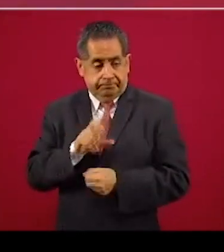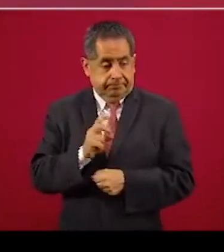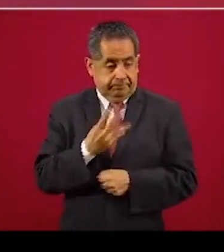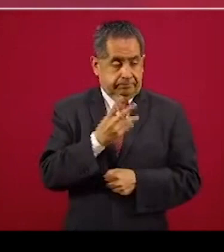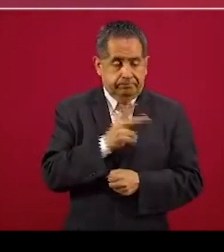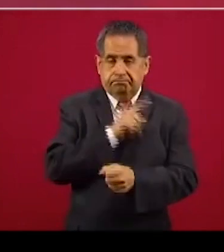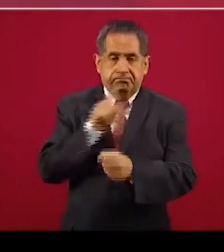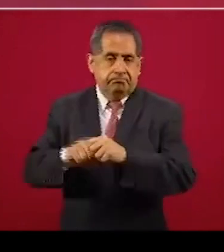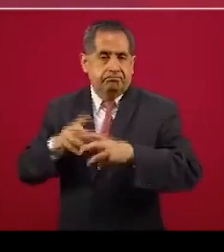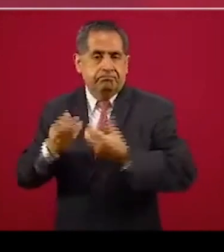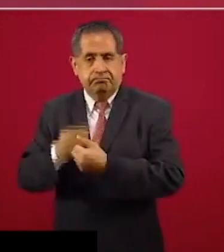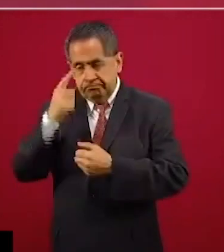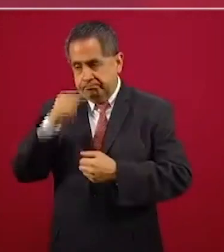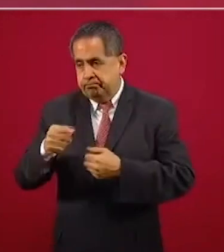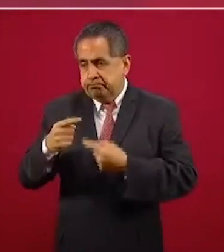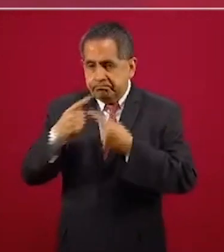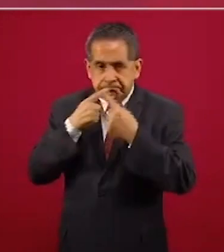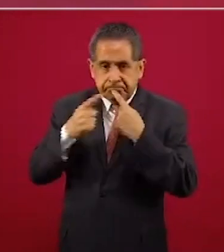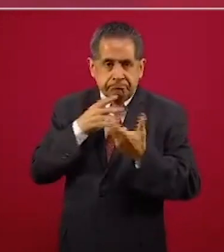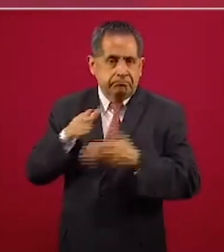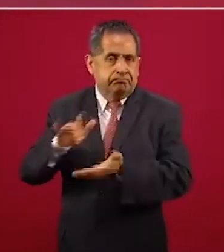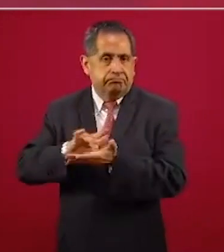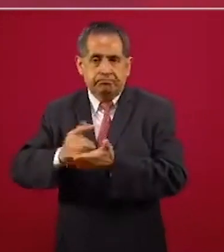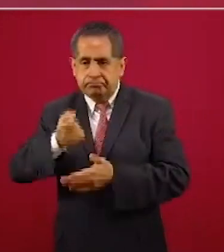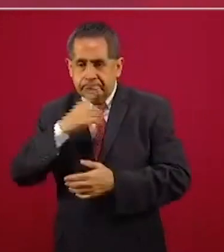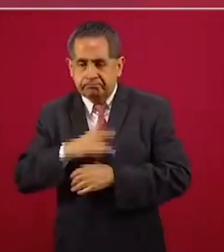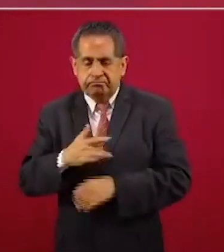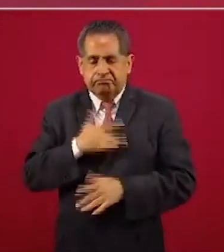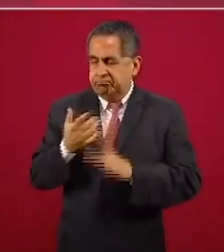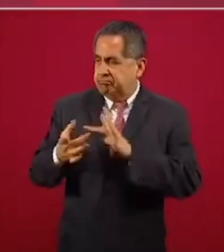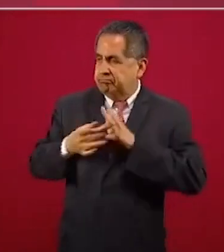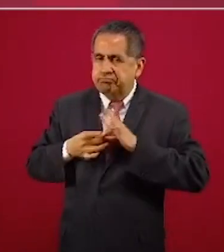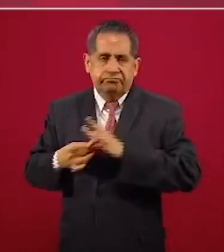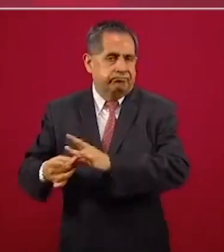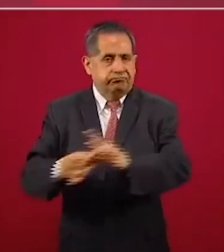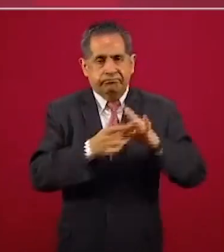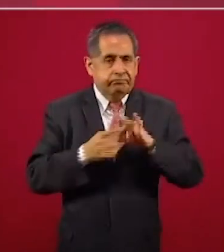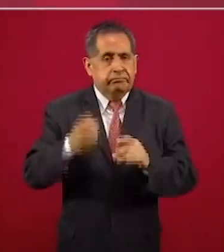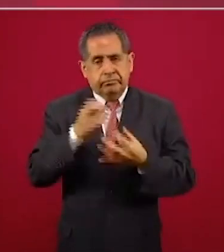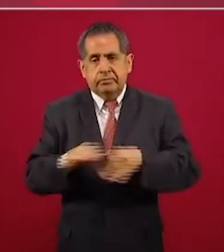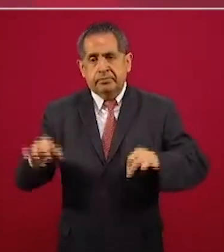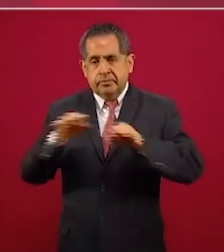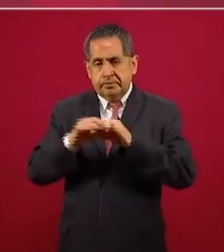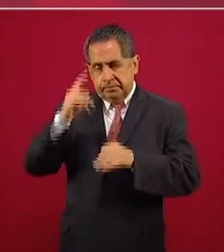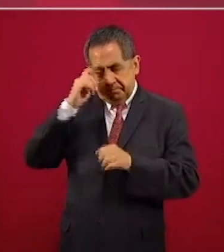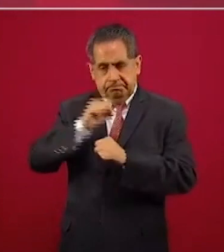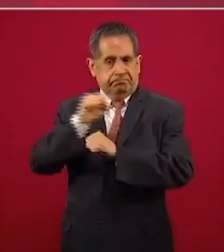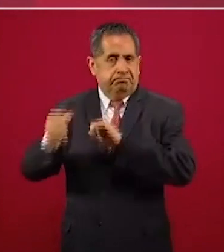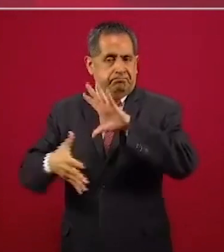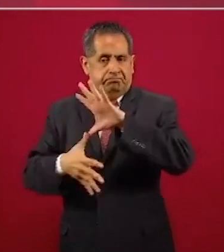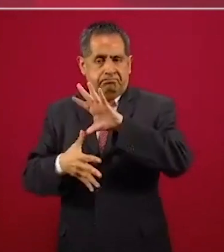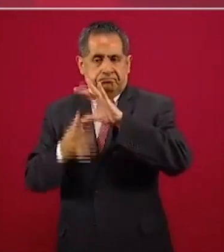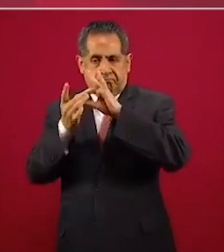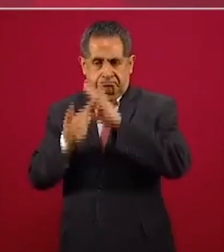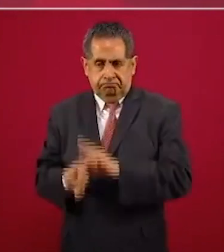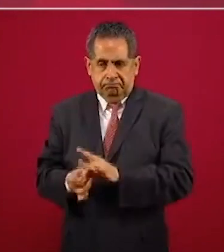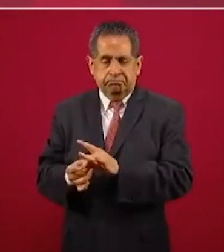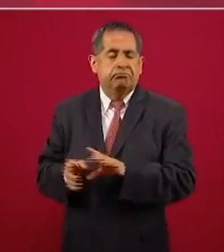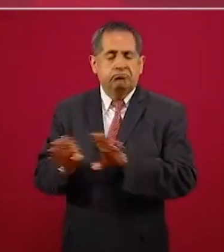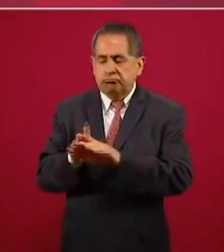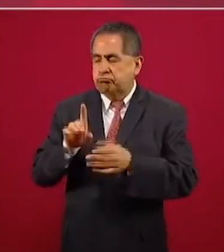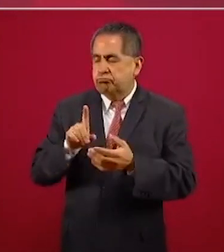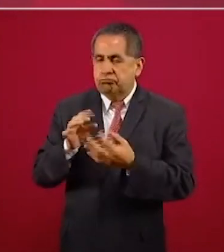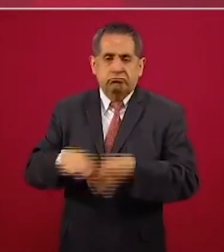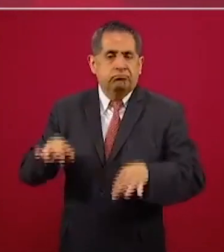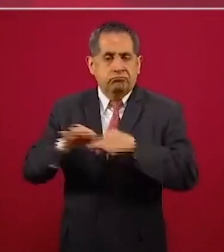Estratégico de Medicamentos. En un esfuerzo de solidaridad que se asienta en los principios del panamericanismo, que hace que todos se